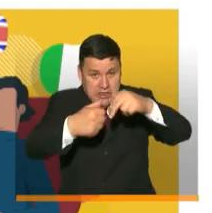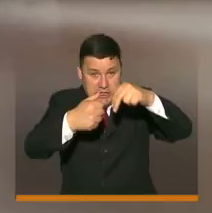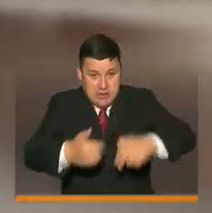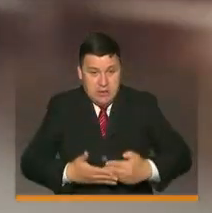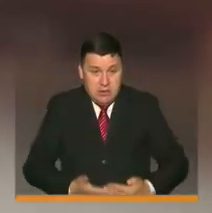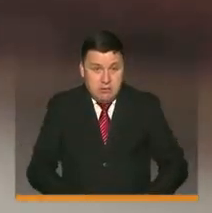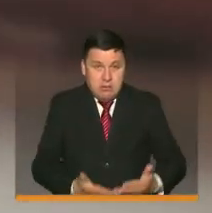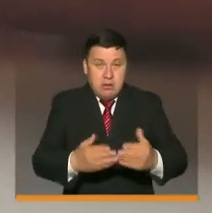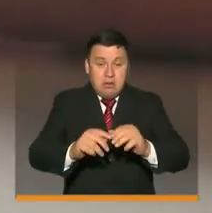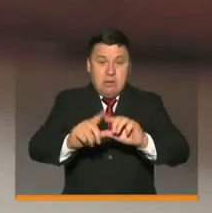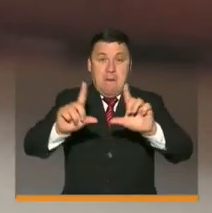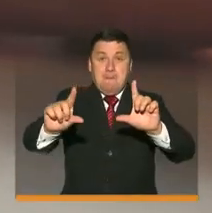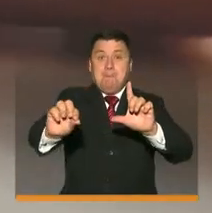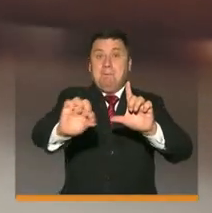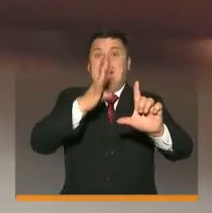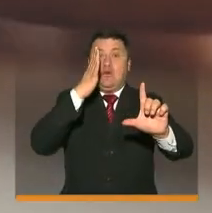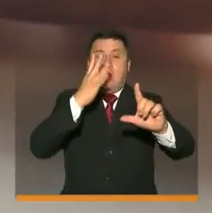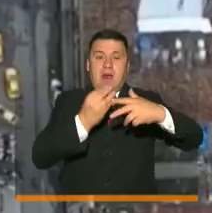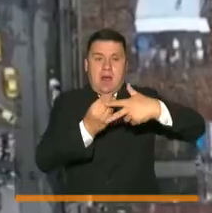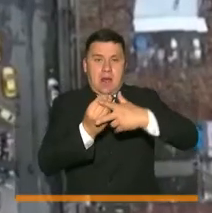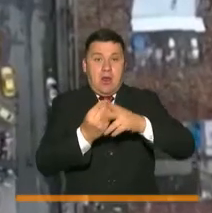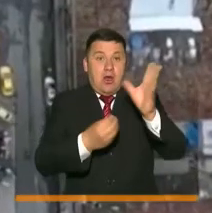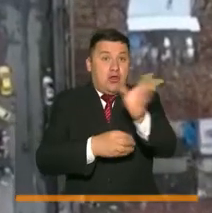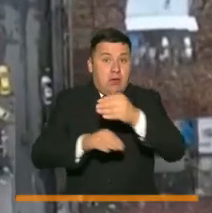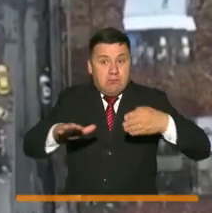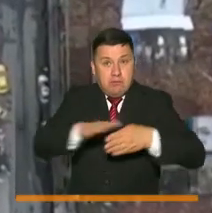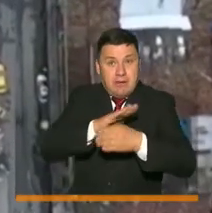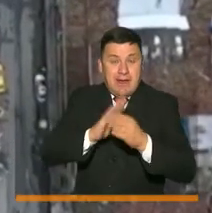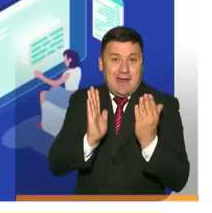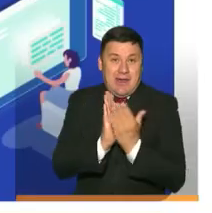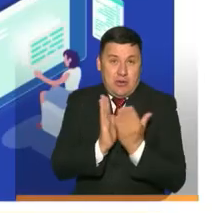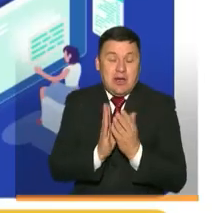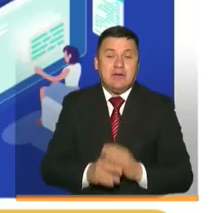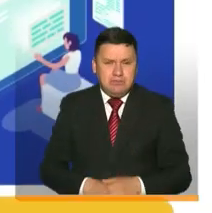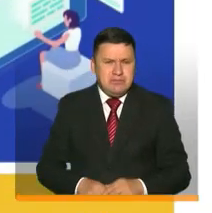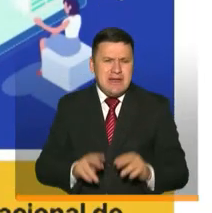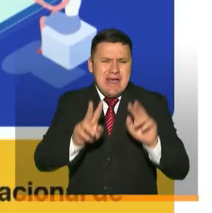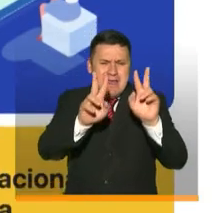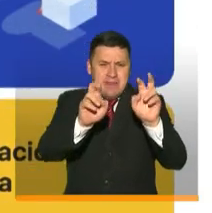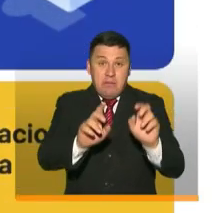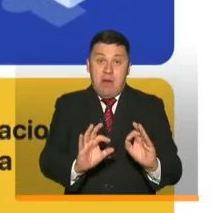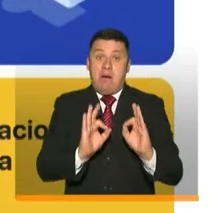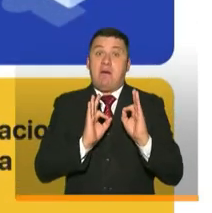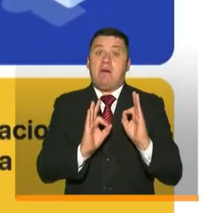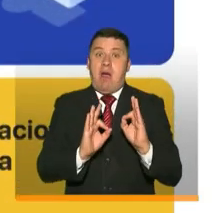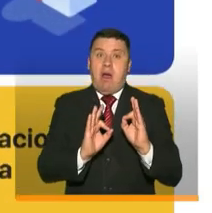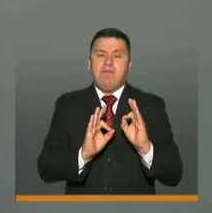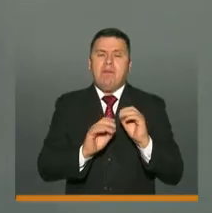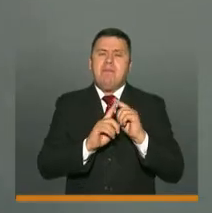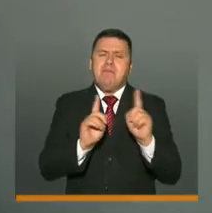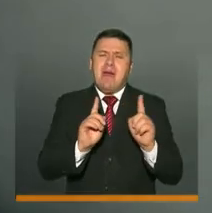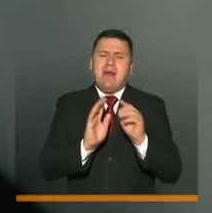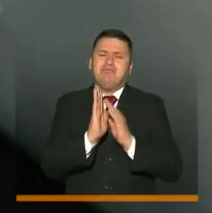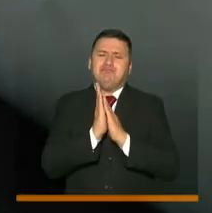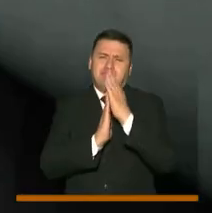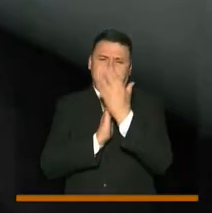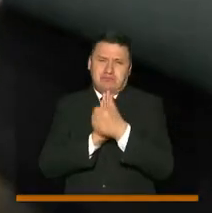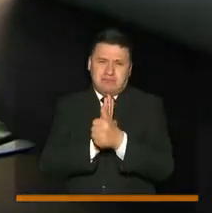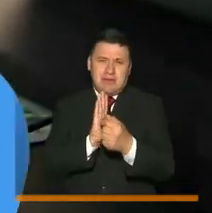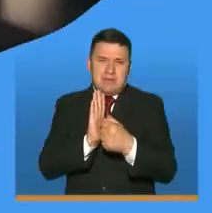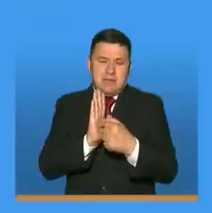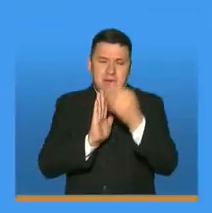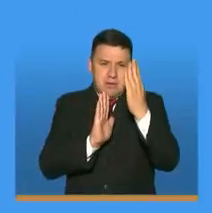herramientas virtuales que brindan acceso para toda la comunidad educativa a contenidos de calidad en diversos formatos. Una de estas